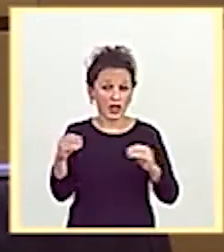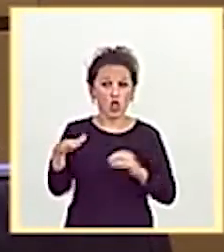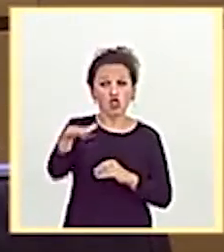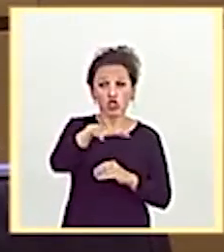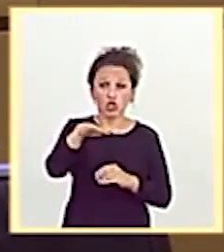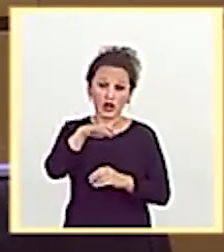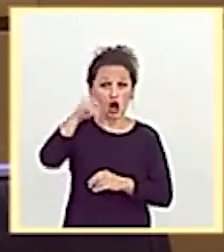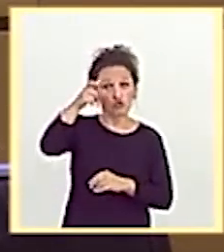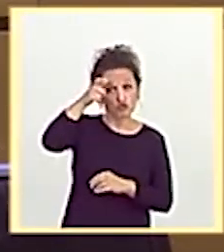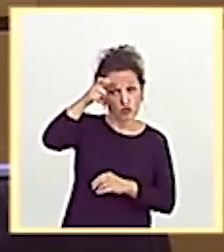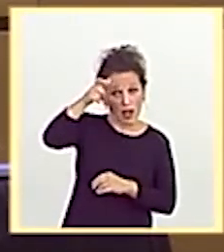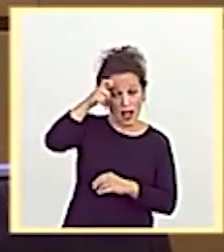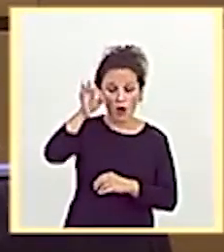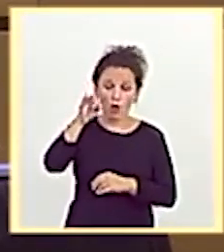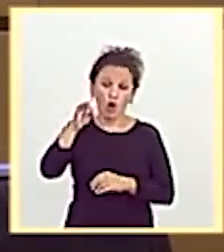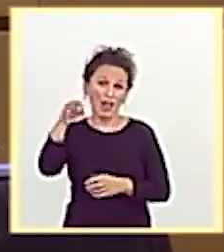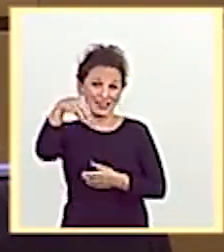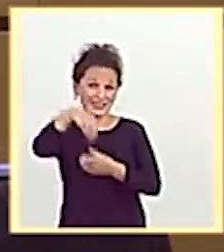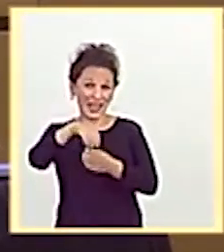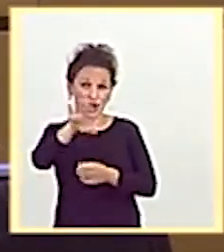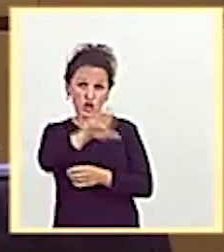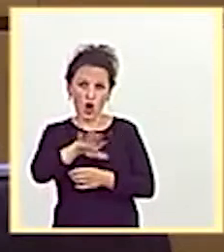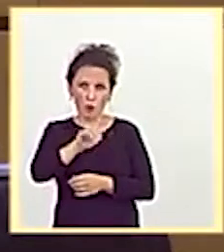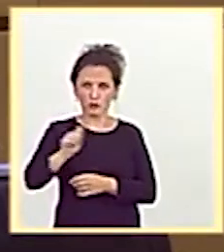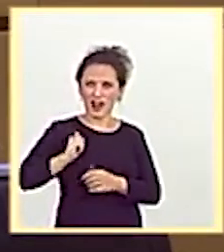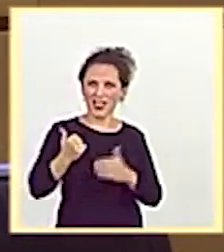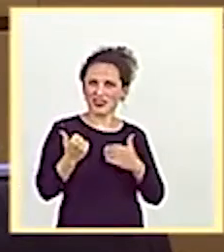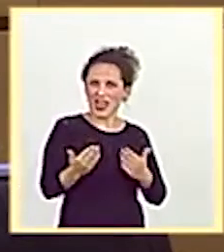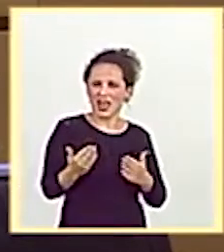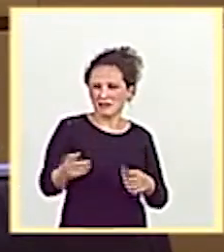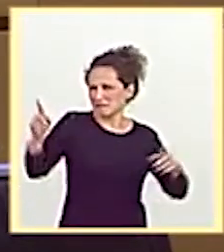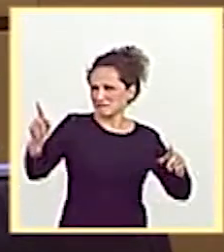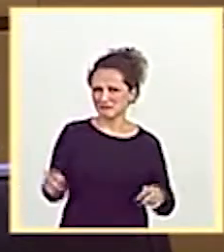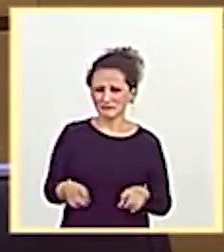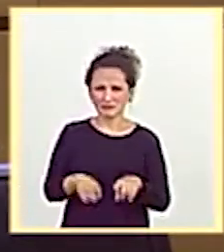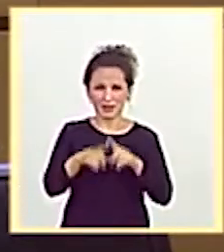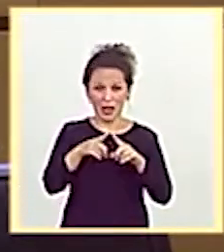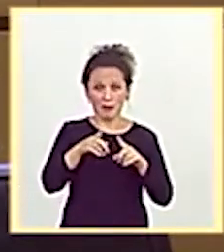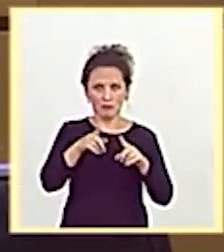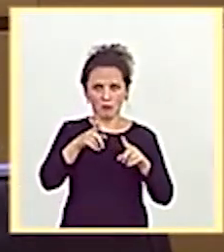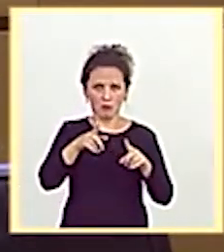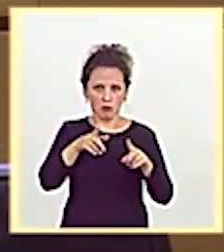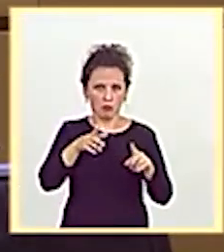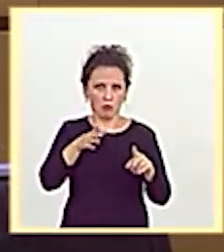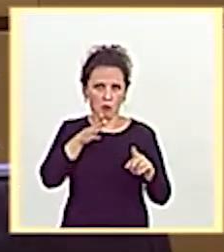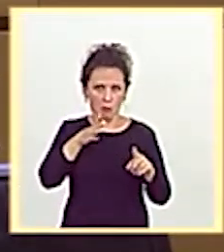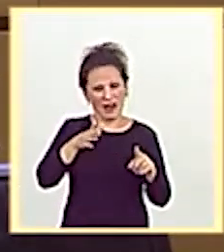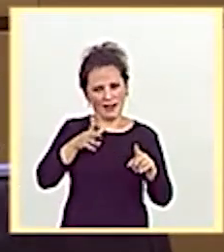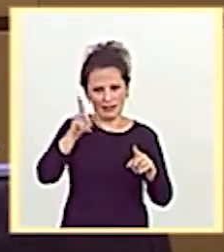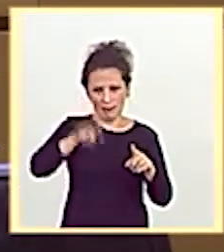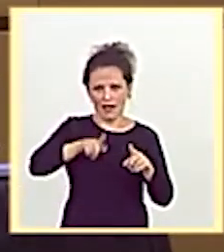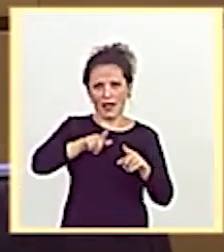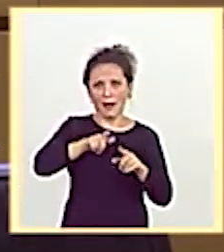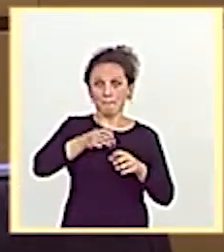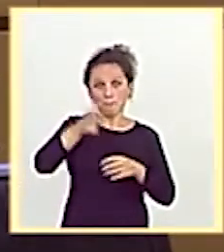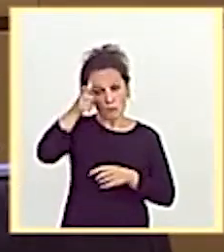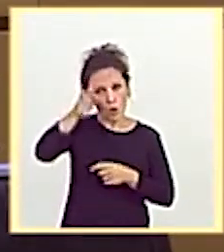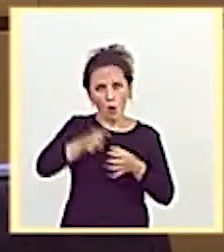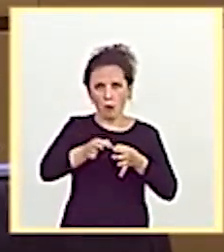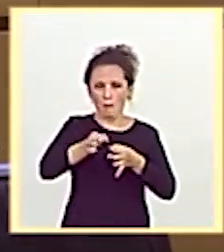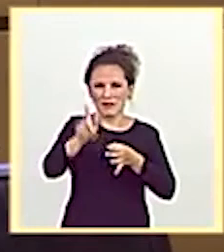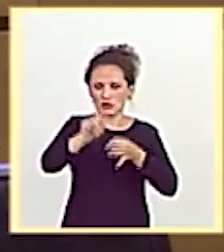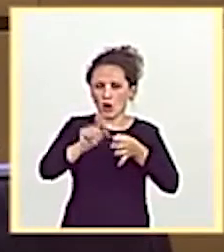puedan contar con oportunidades y también poder luchar así contra el fenómeno de la despoblación, porque en Andalucía